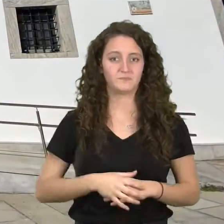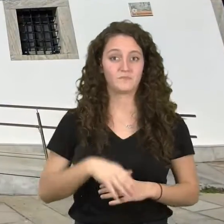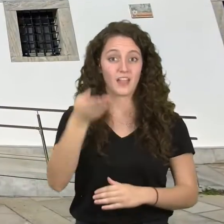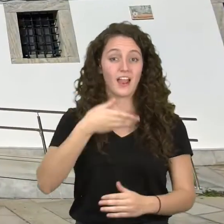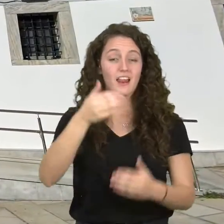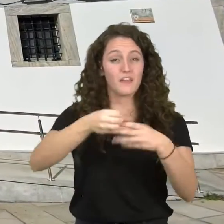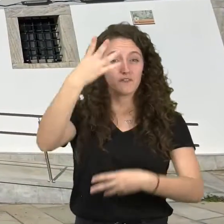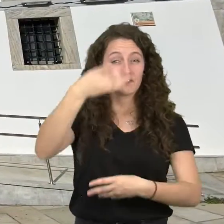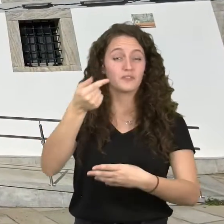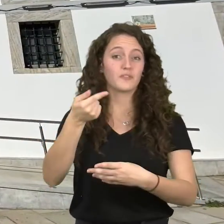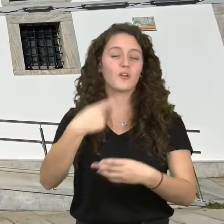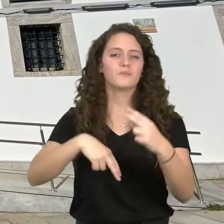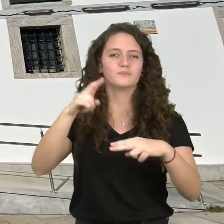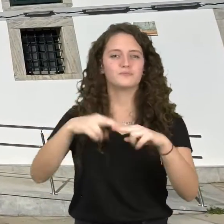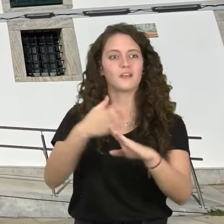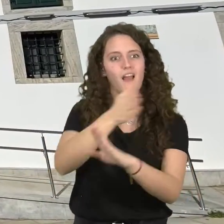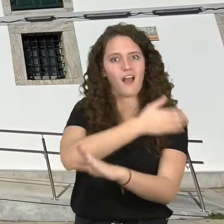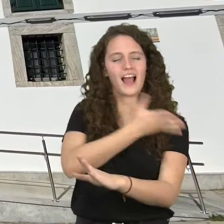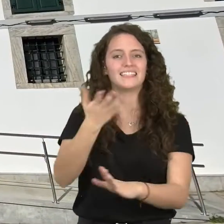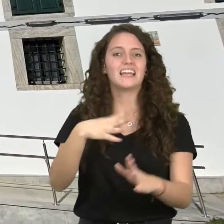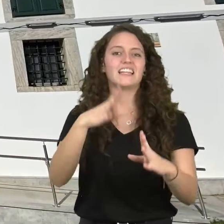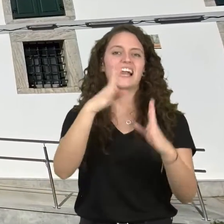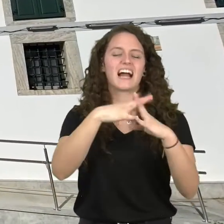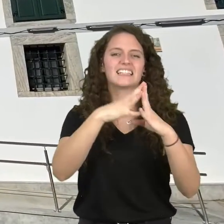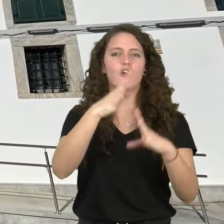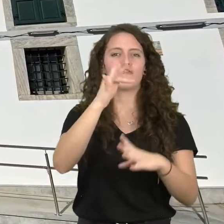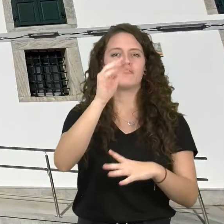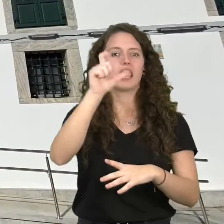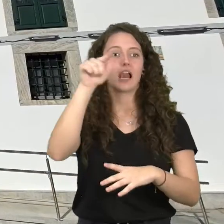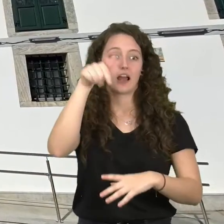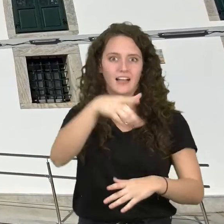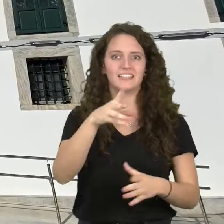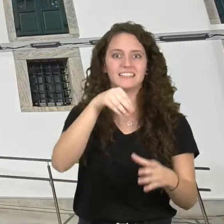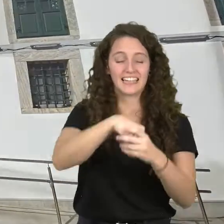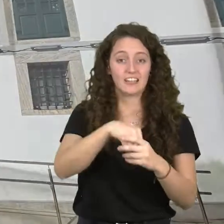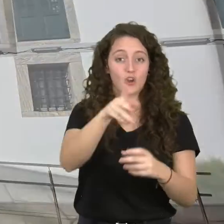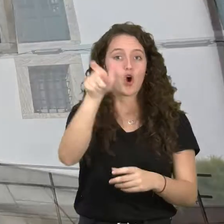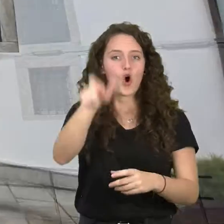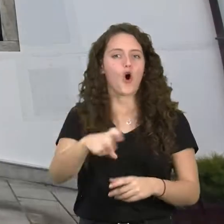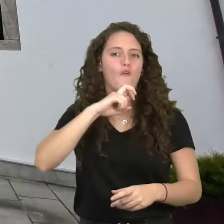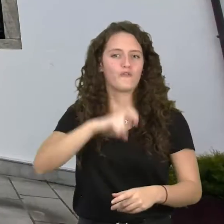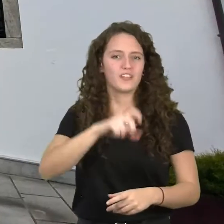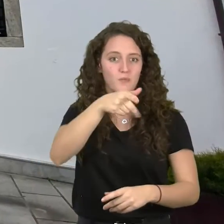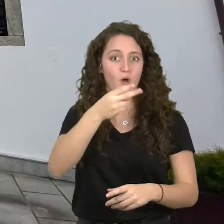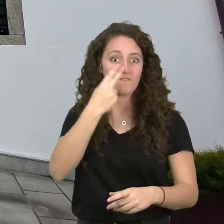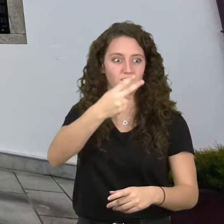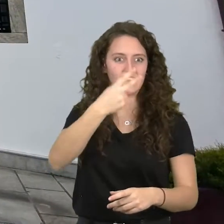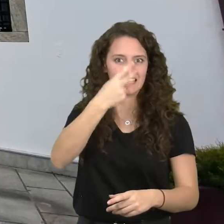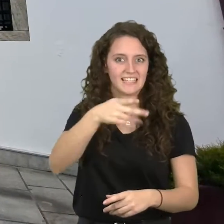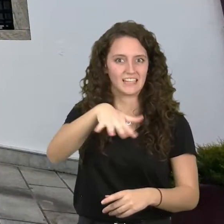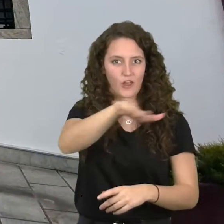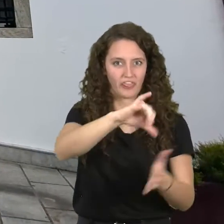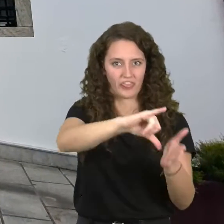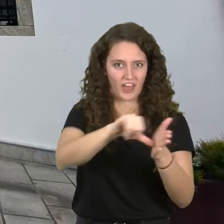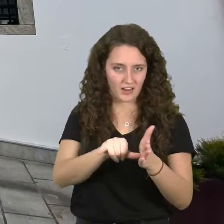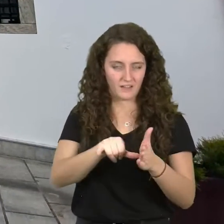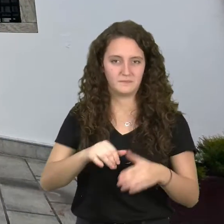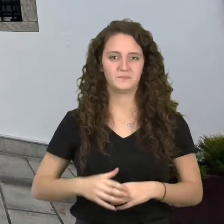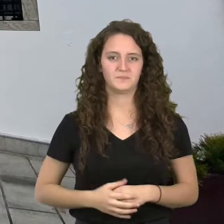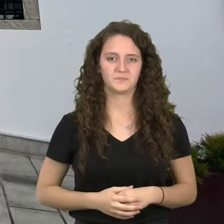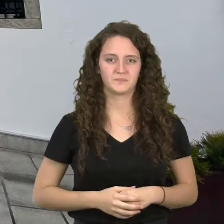El edificio fue construido sobre las ruinas del Castillo de Fiel y en él residía el Obispo de Oviedo en sus visitas a la Puebla de Castropol.